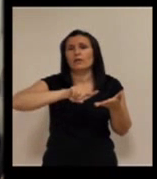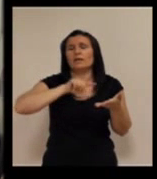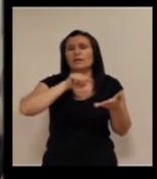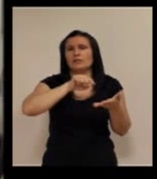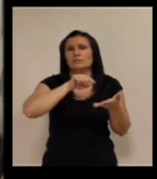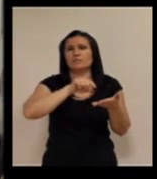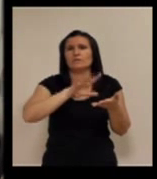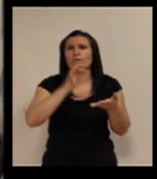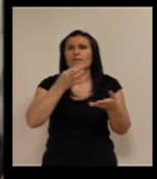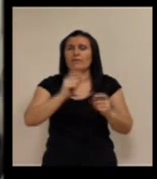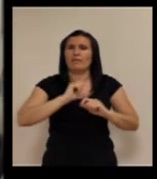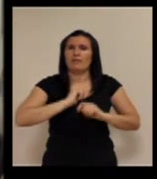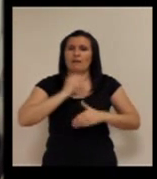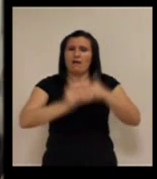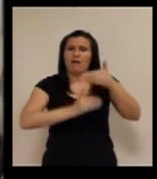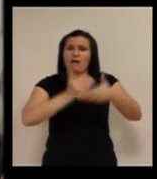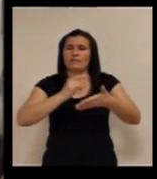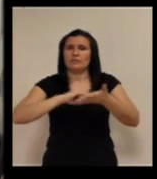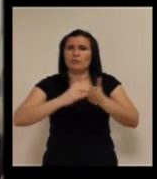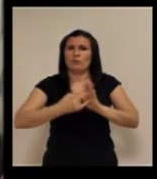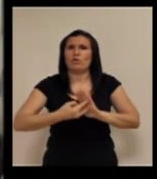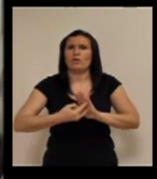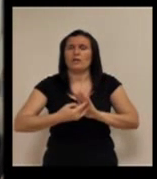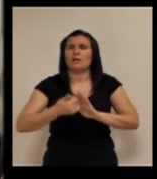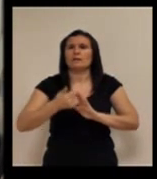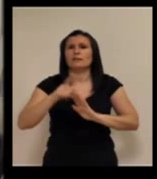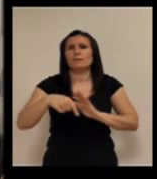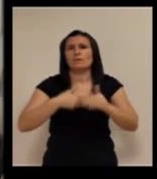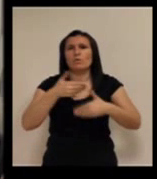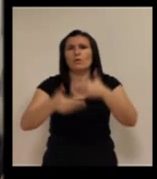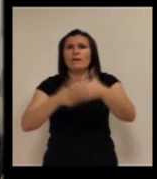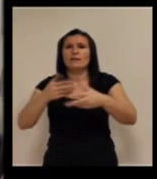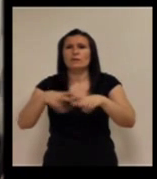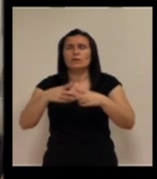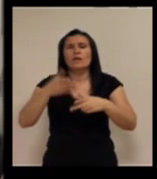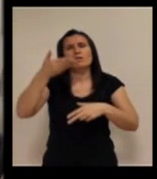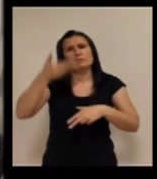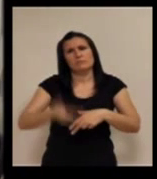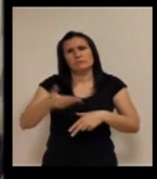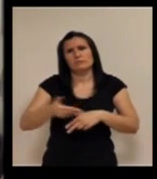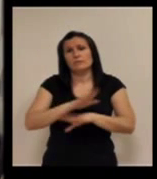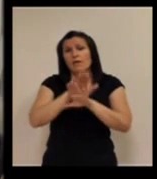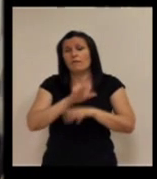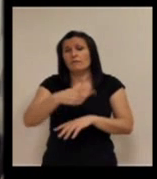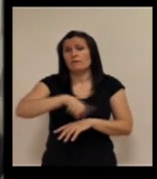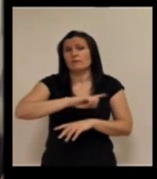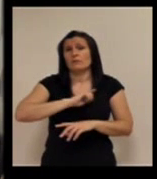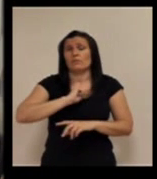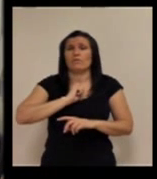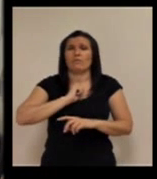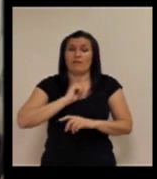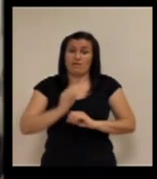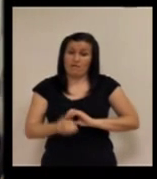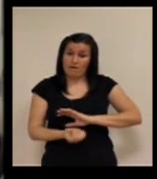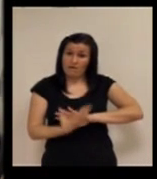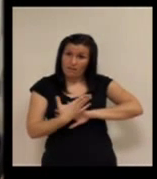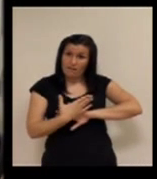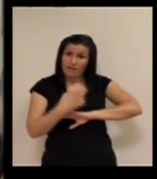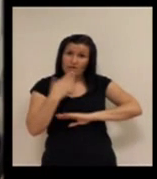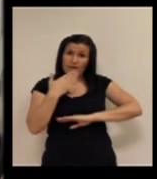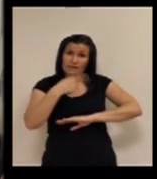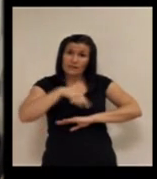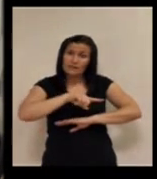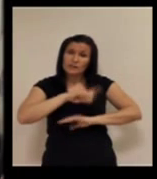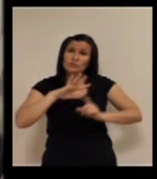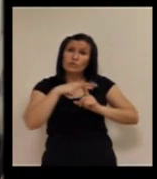y bueno yo creo que nos tiene que llevar a un avance tecnológico y un avance social muy importante que al final es lo que nos